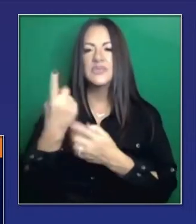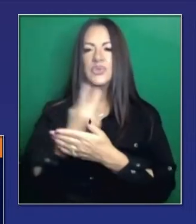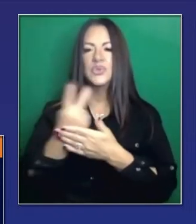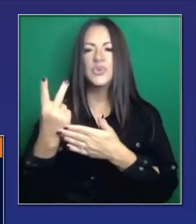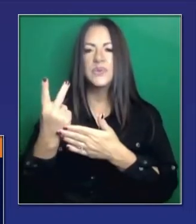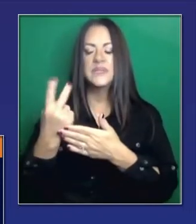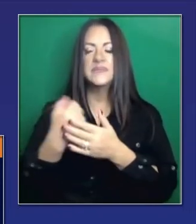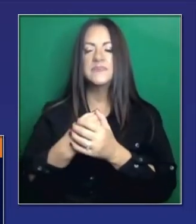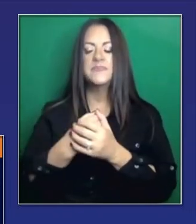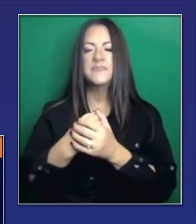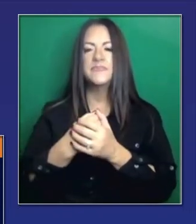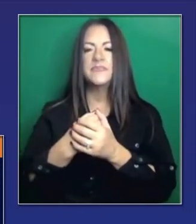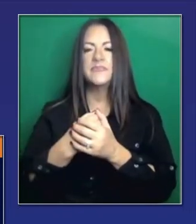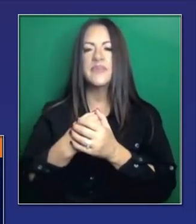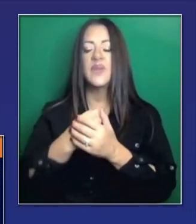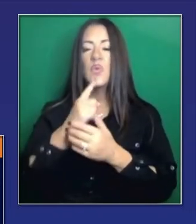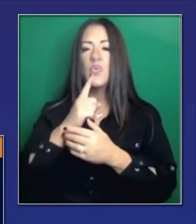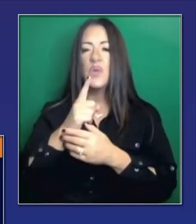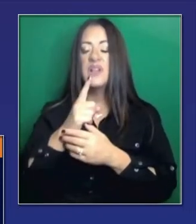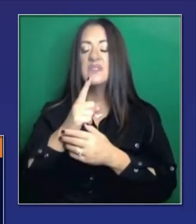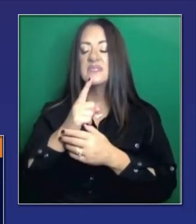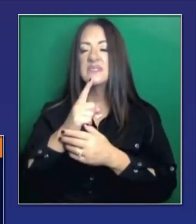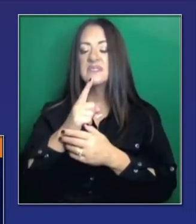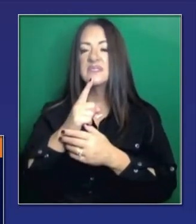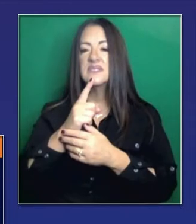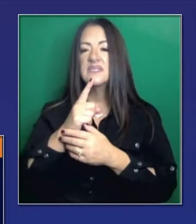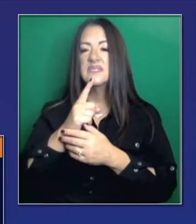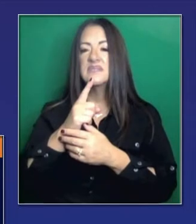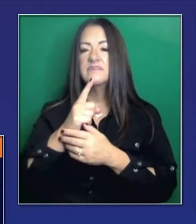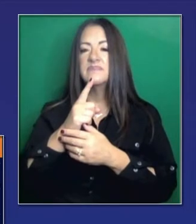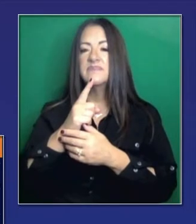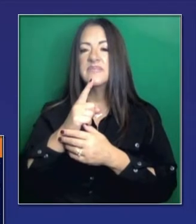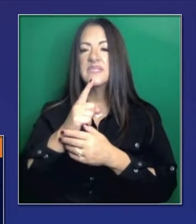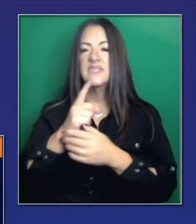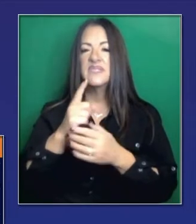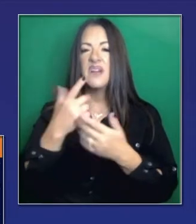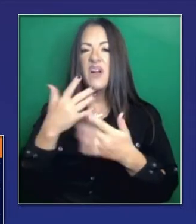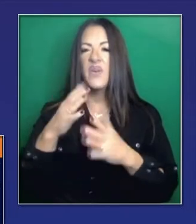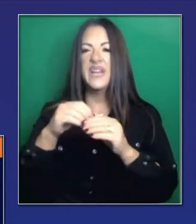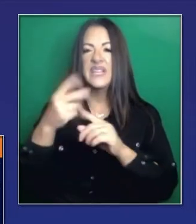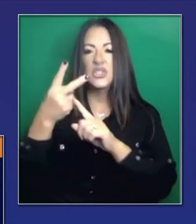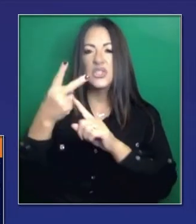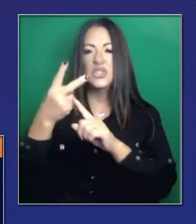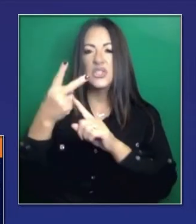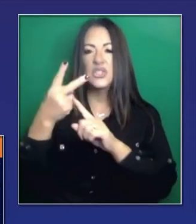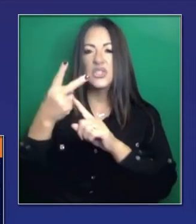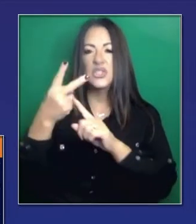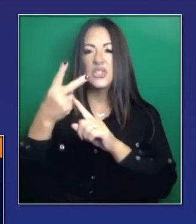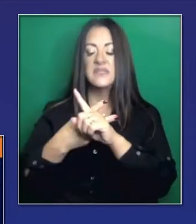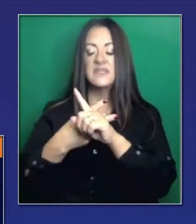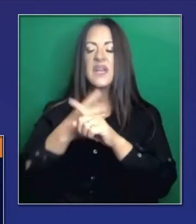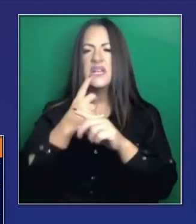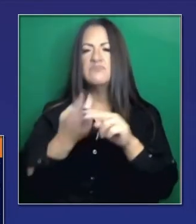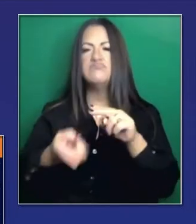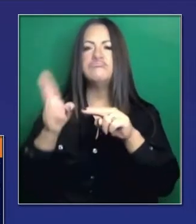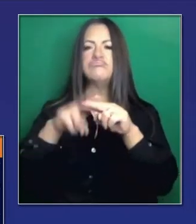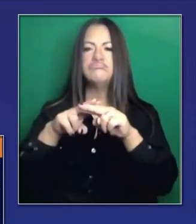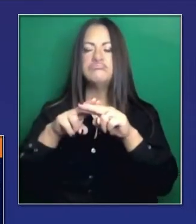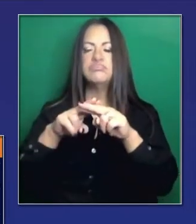En hospitalizaciones hemos visto un aumento multiplicado siete veces en los últimos dos meses. En